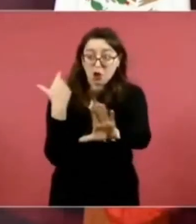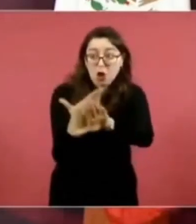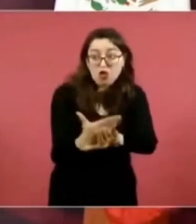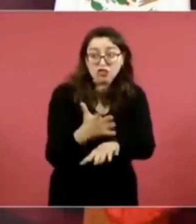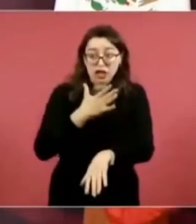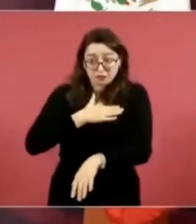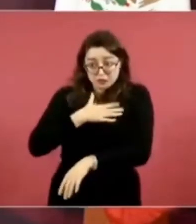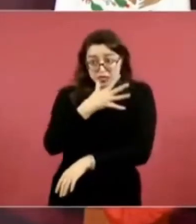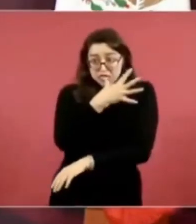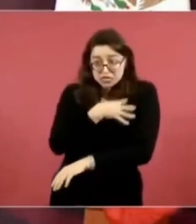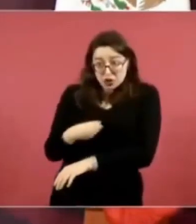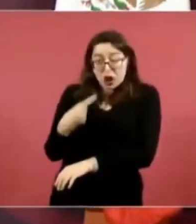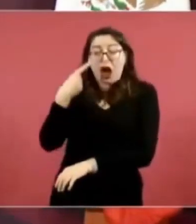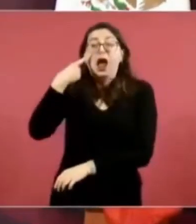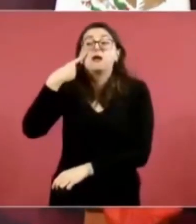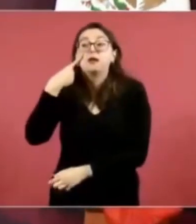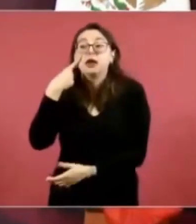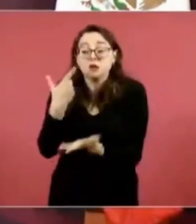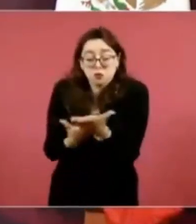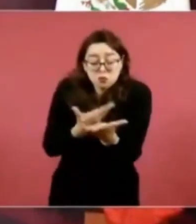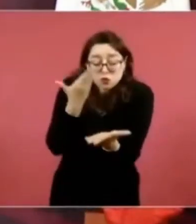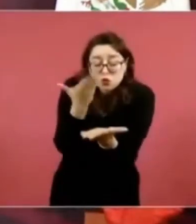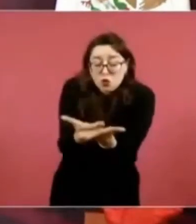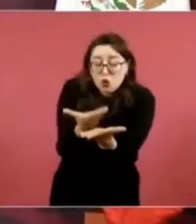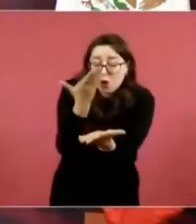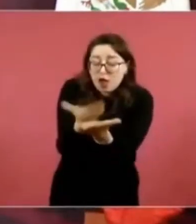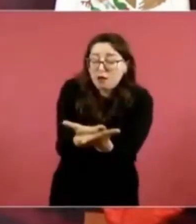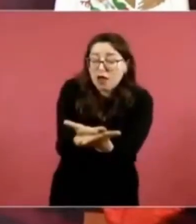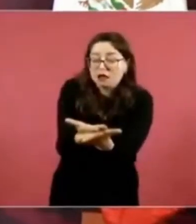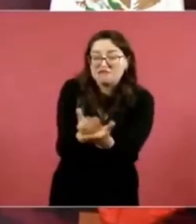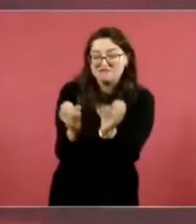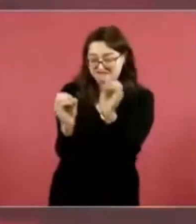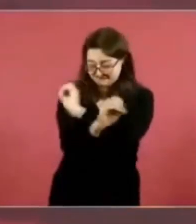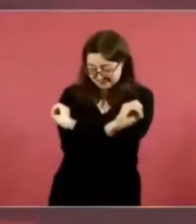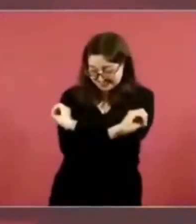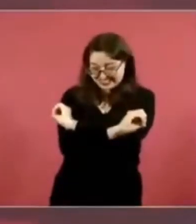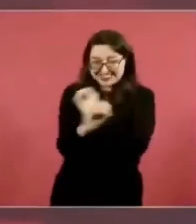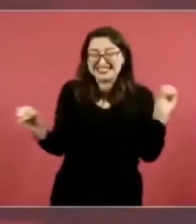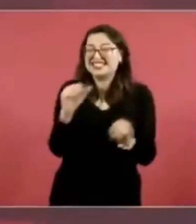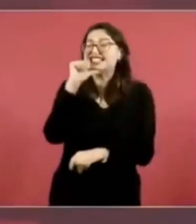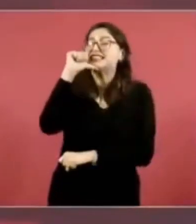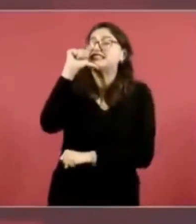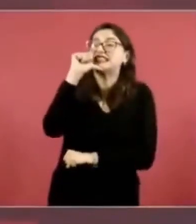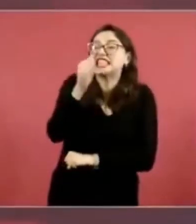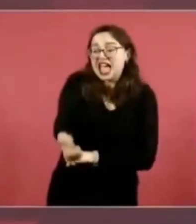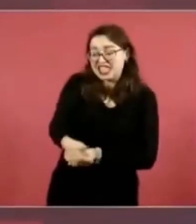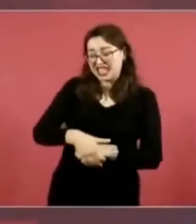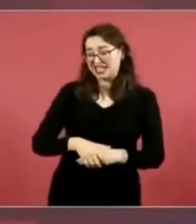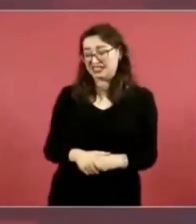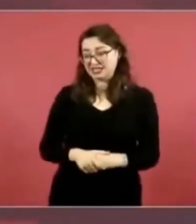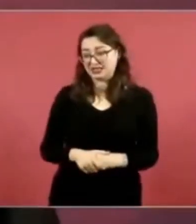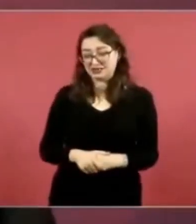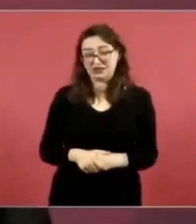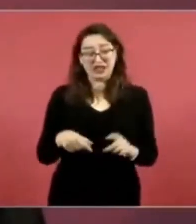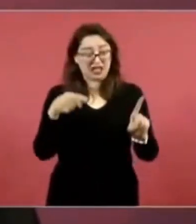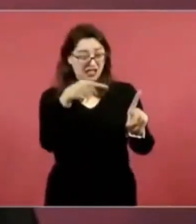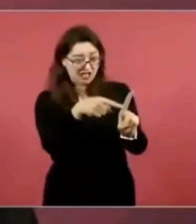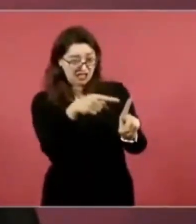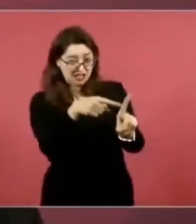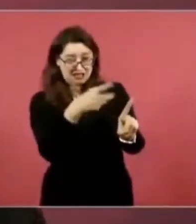haya participado pidiéndole